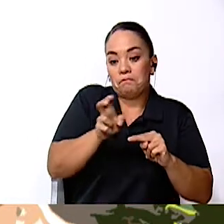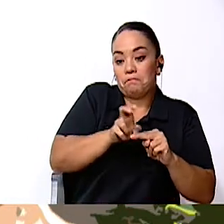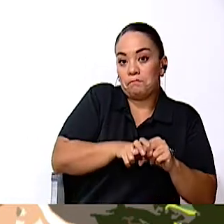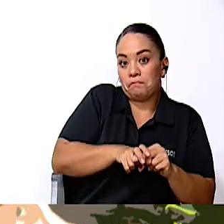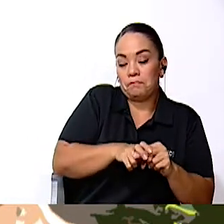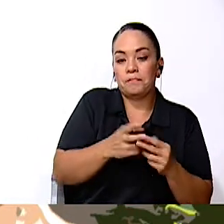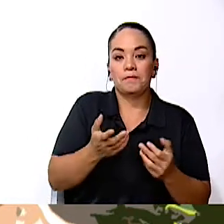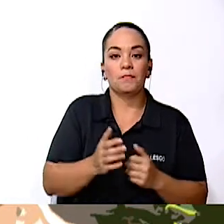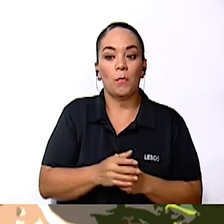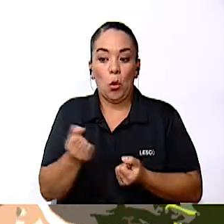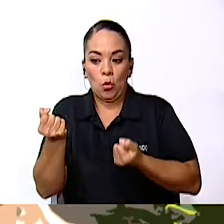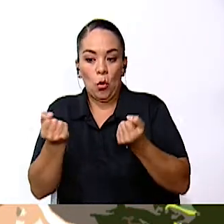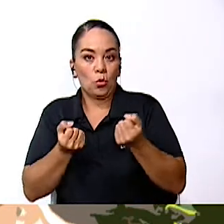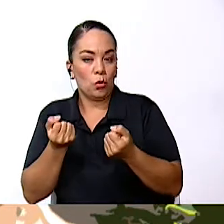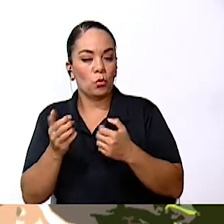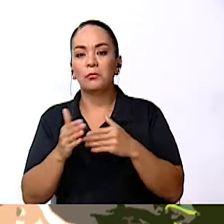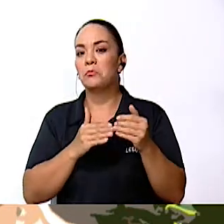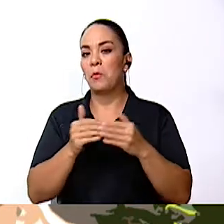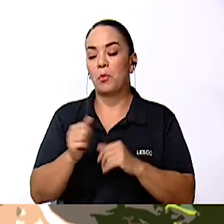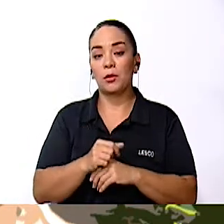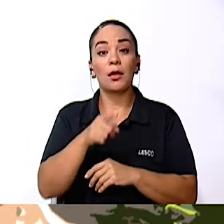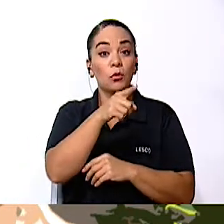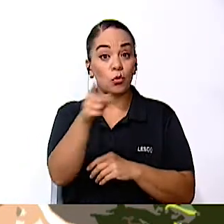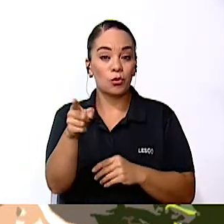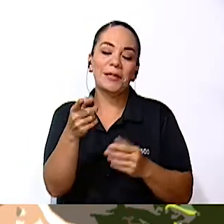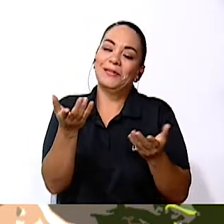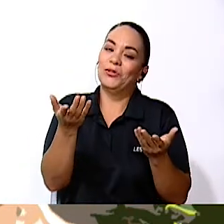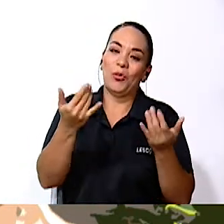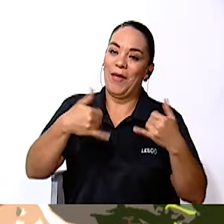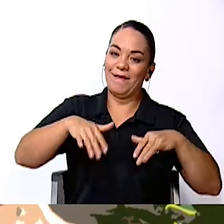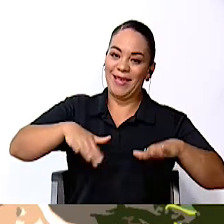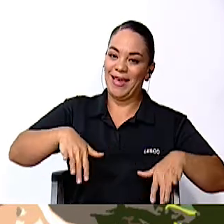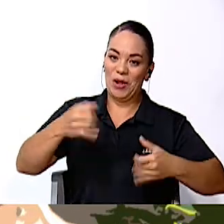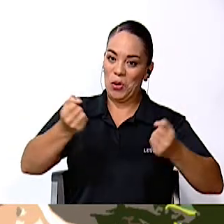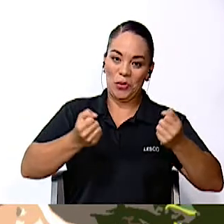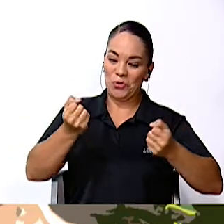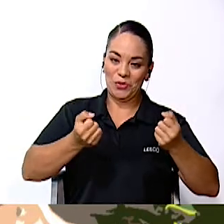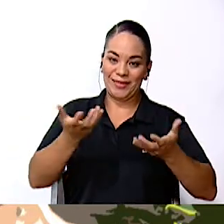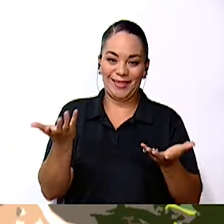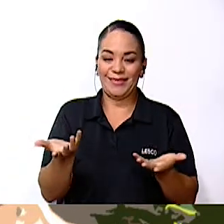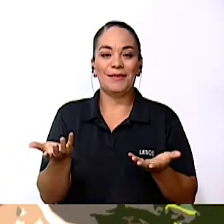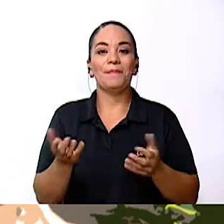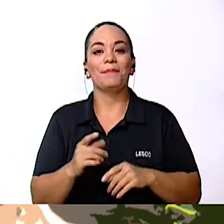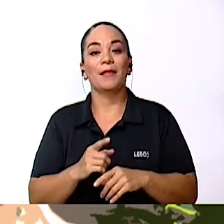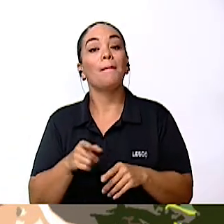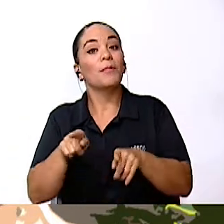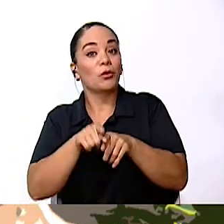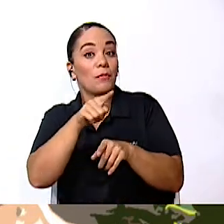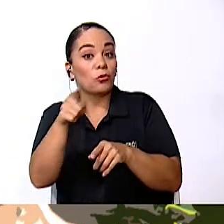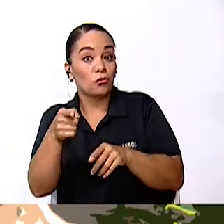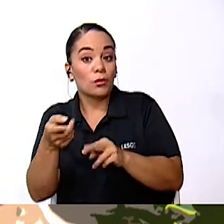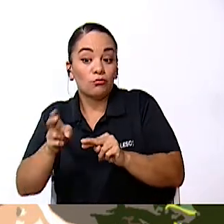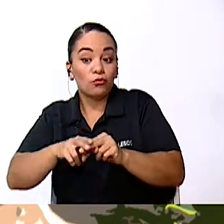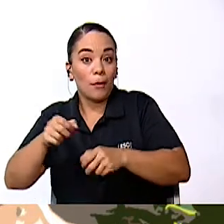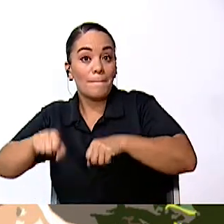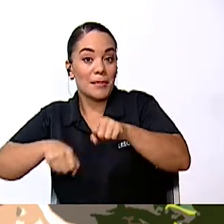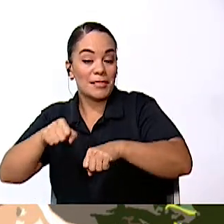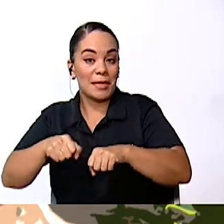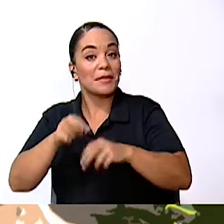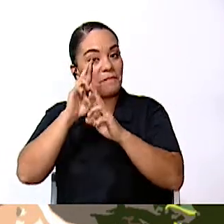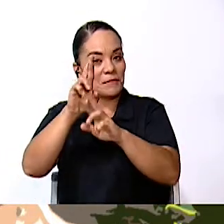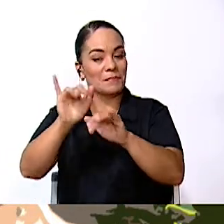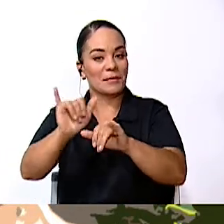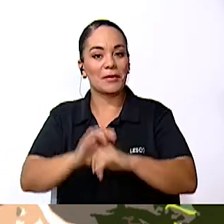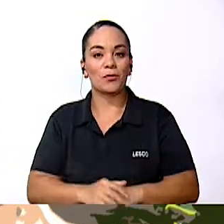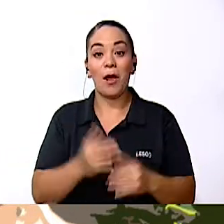o sea como conductor. Ustedes todavía conductores no, bueno, pero de bicicleta y también tienen que respetar eso. Vamos ahora sí